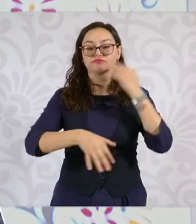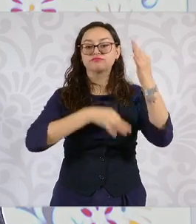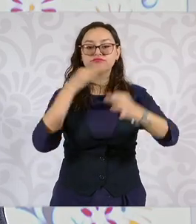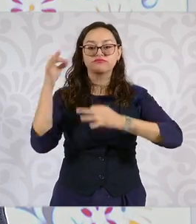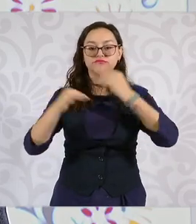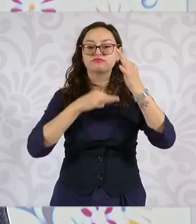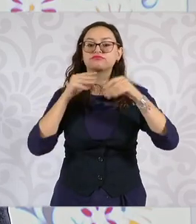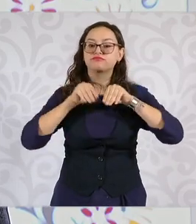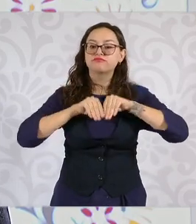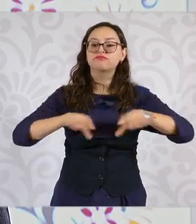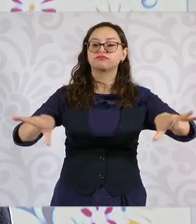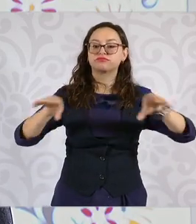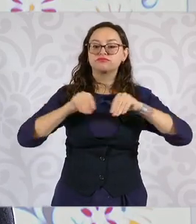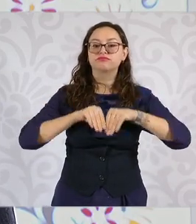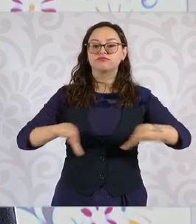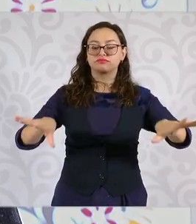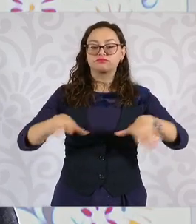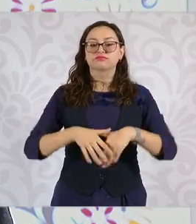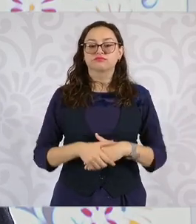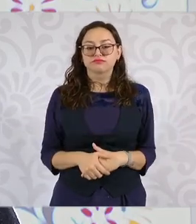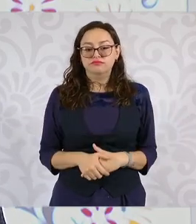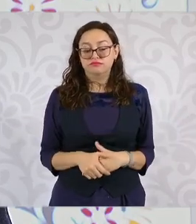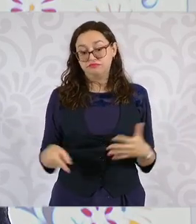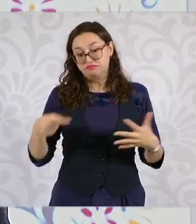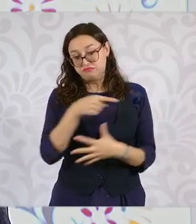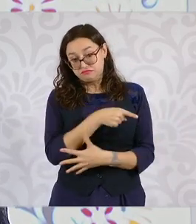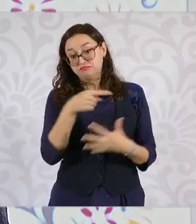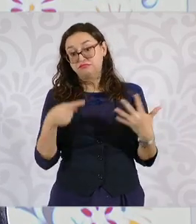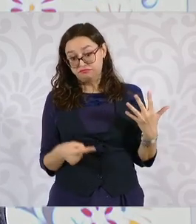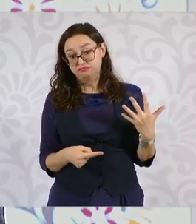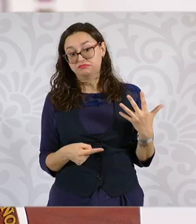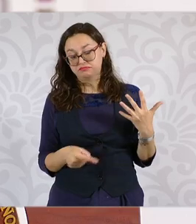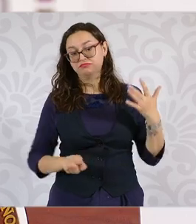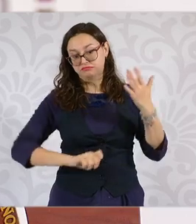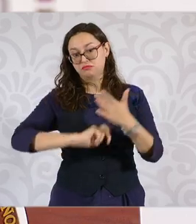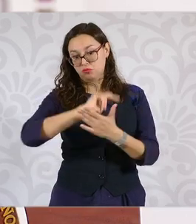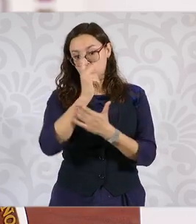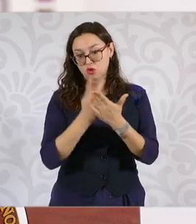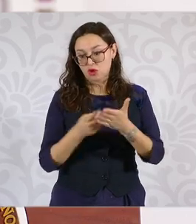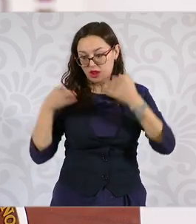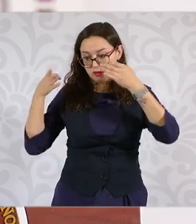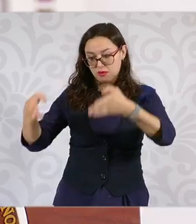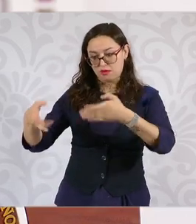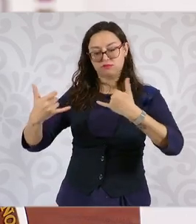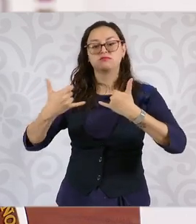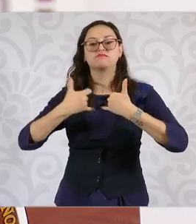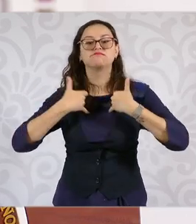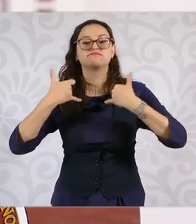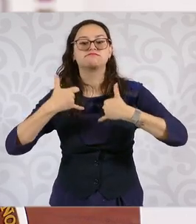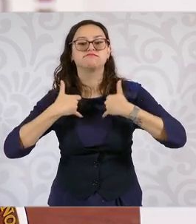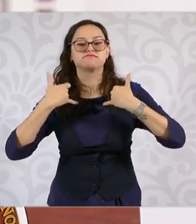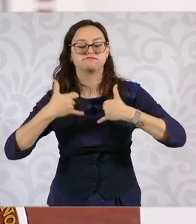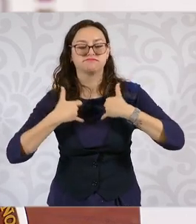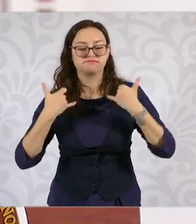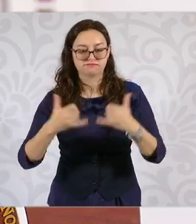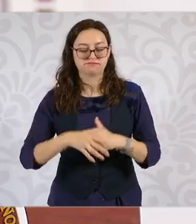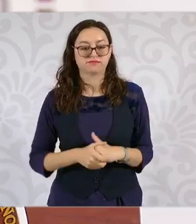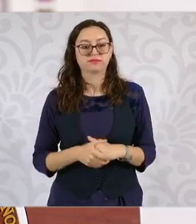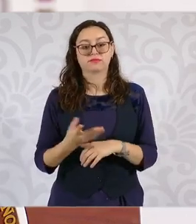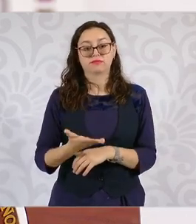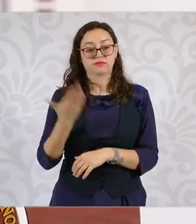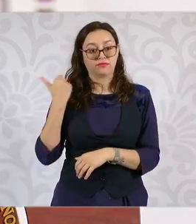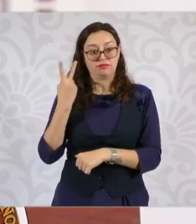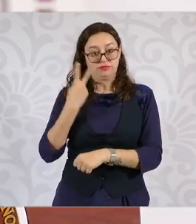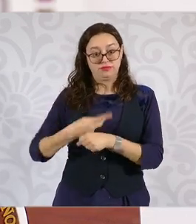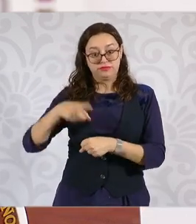a seguir fortaleciendo. Entonces, todo ello es un programa dirigido a las y a los jóvenes. Presentamos hace dos días